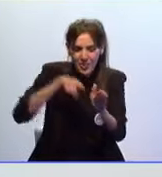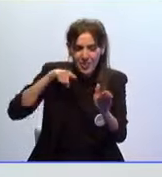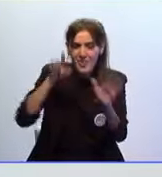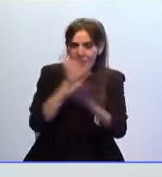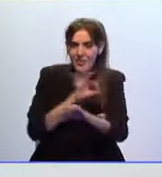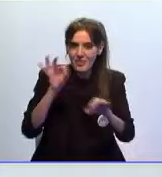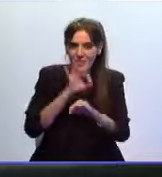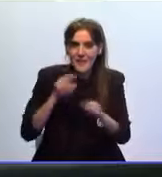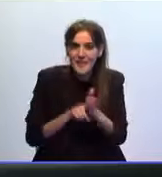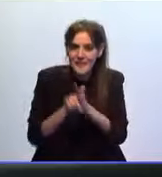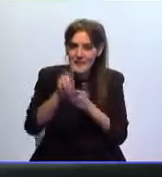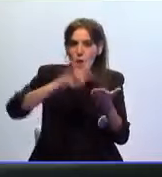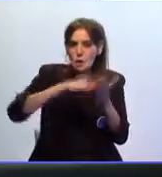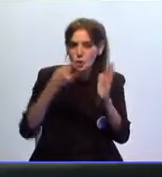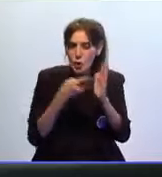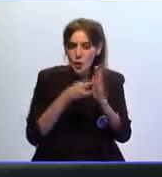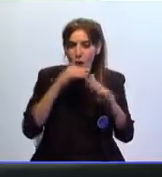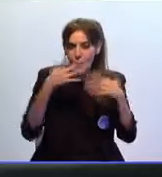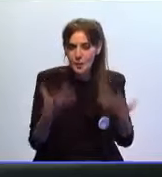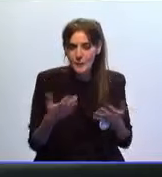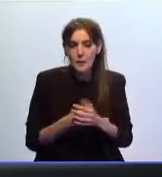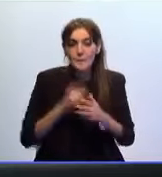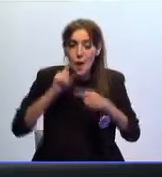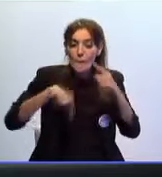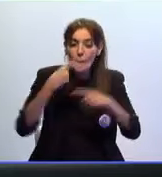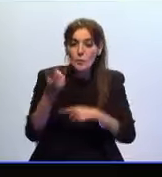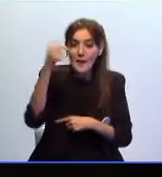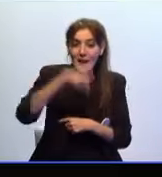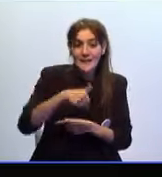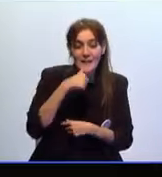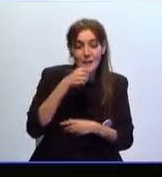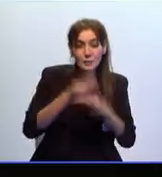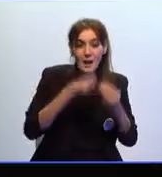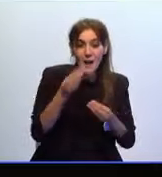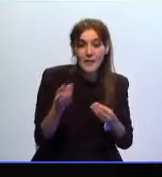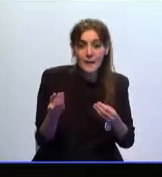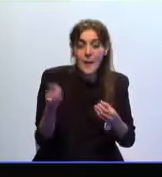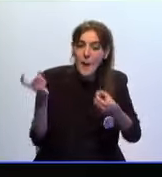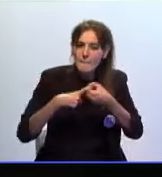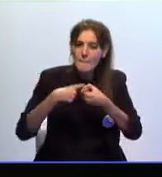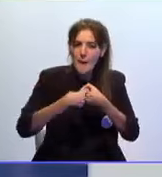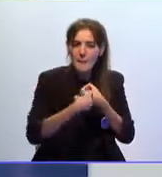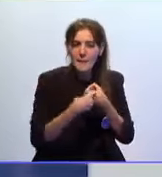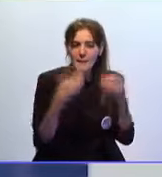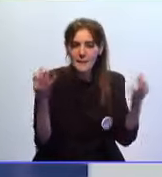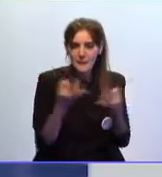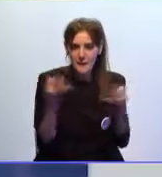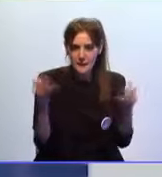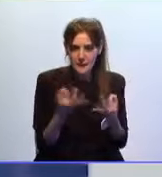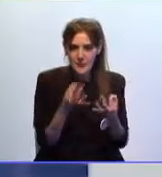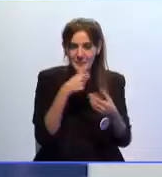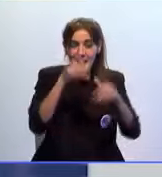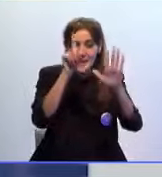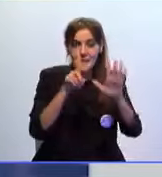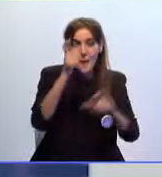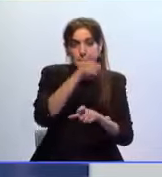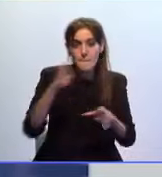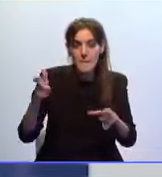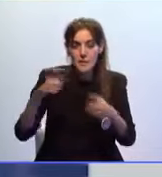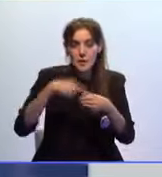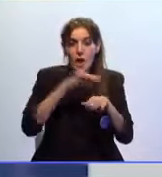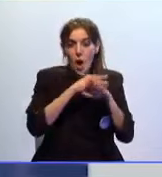estar al cabo del desarrollo tecnológico en el que nos encontramos. Próximamente aquí en Zuta se van a incorporar seis personas